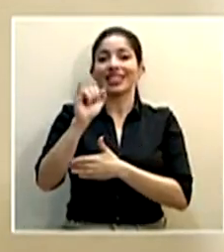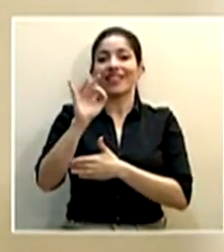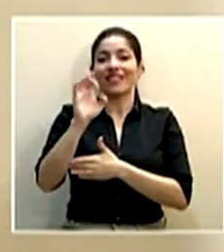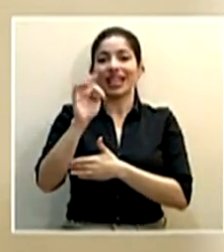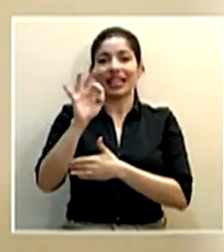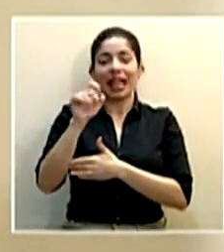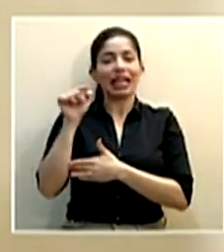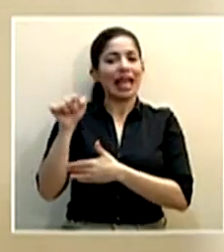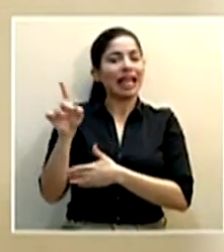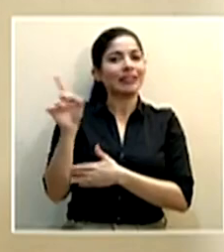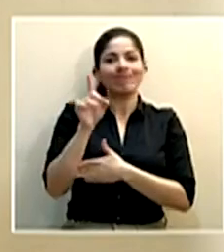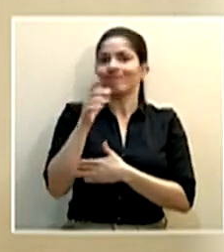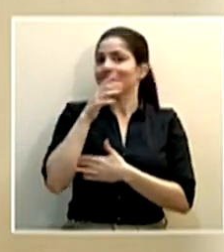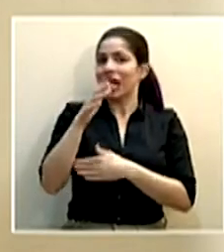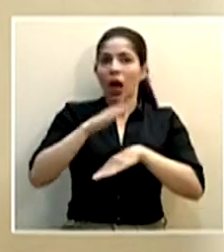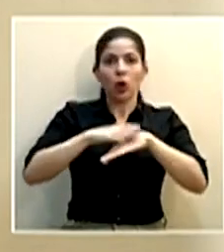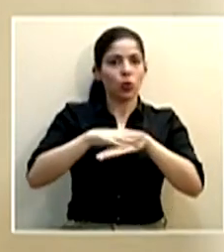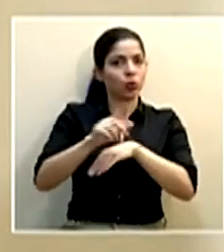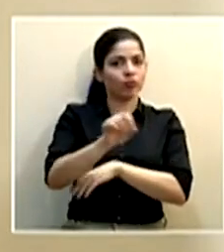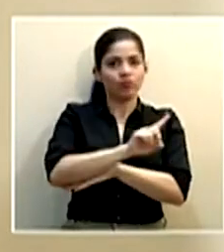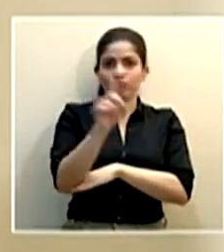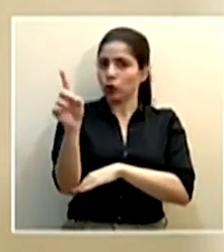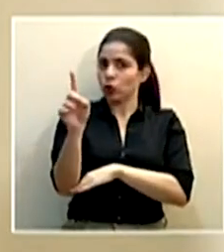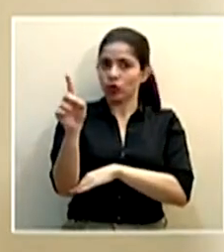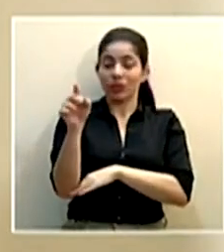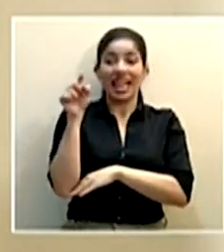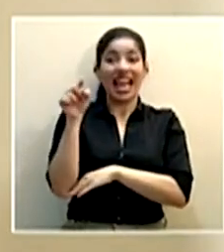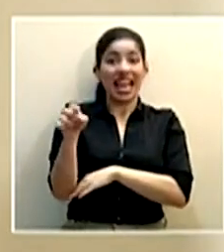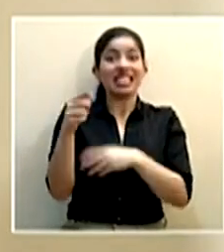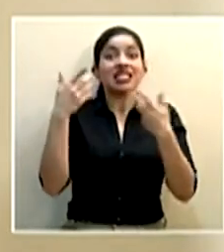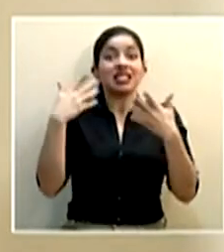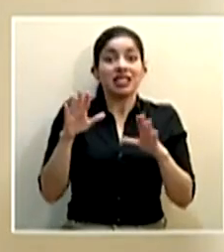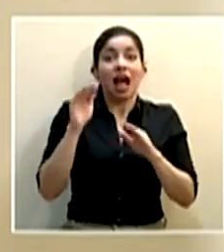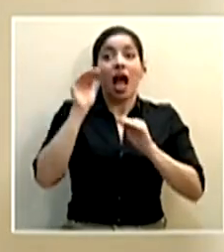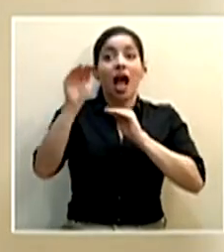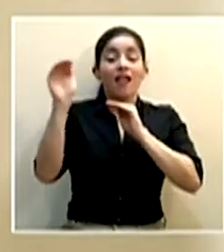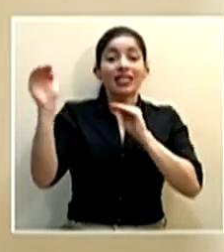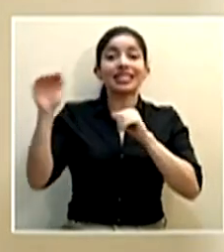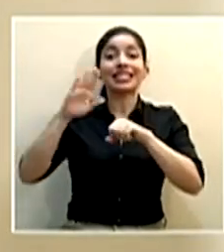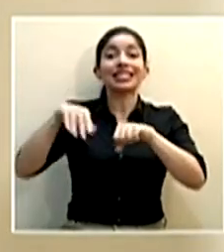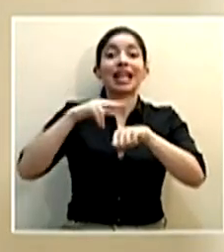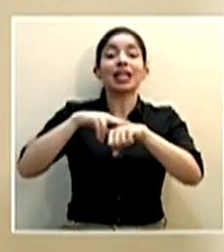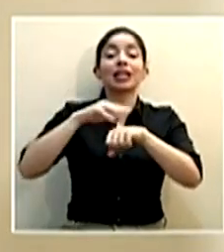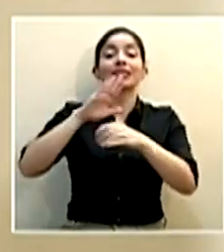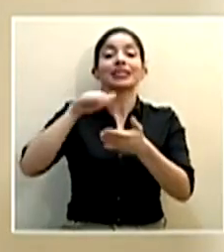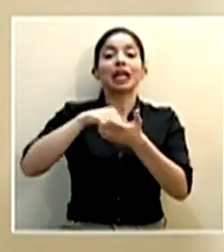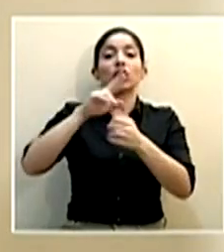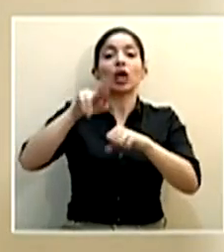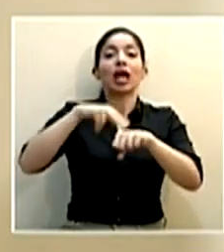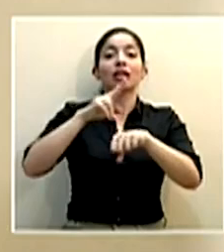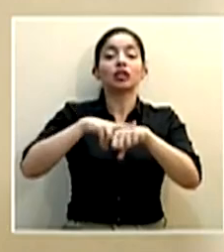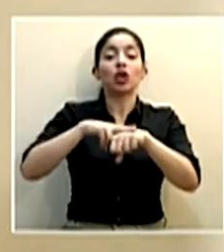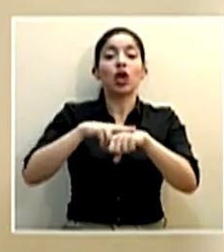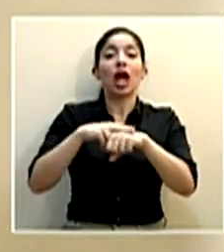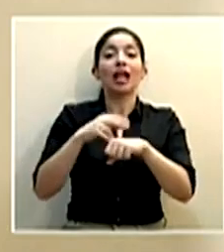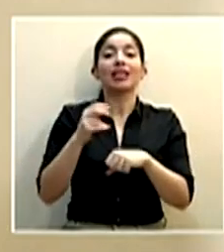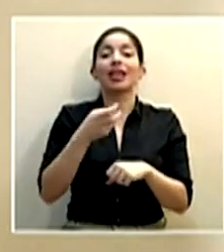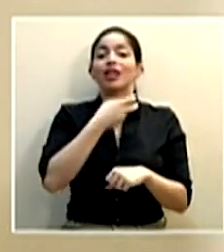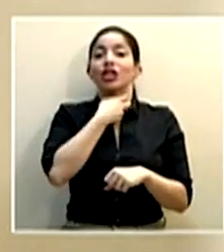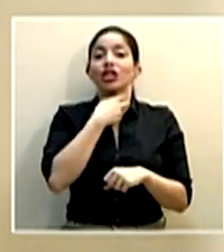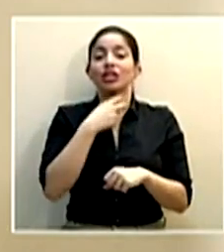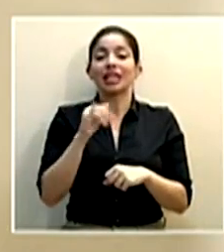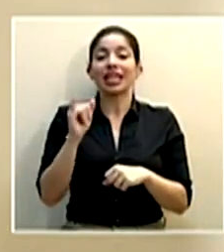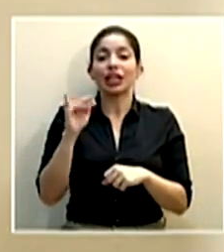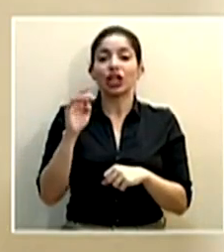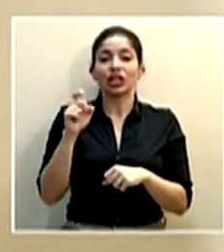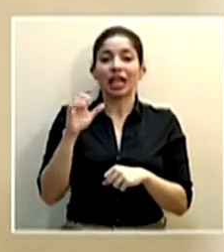recomendación de ningún ente autorizado, y más bien, ya avisamos al Centro Nacional de Intoxicaciones, en caso de que se reporten algún